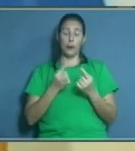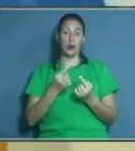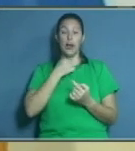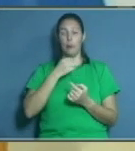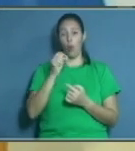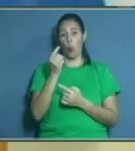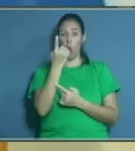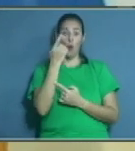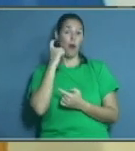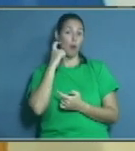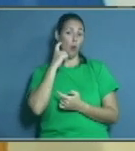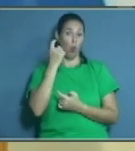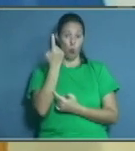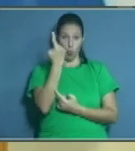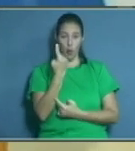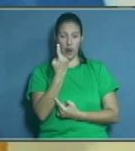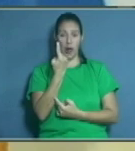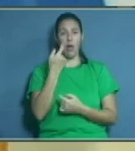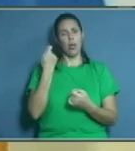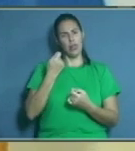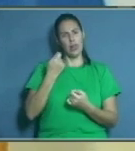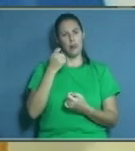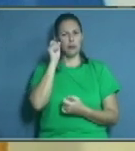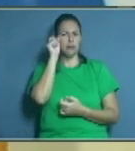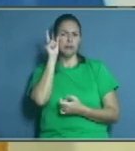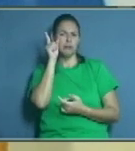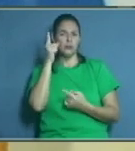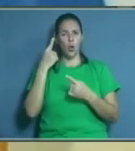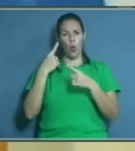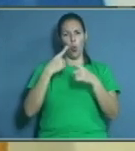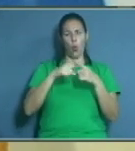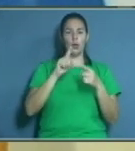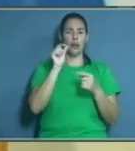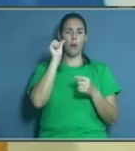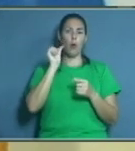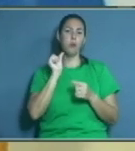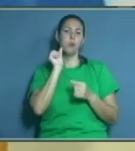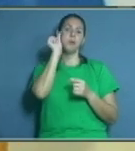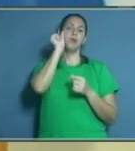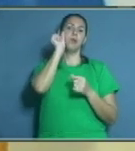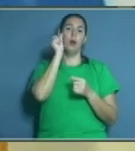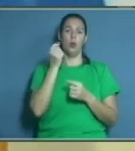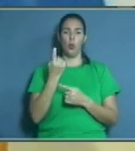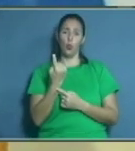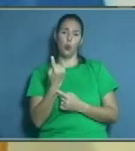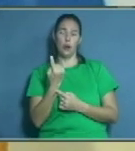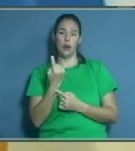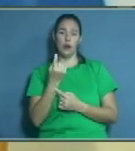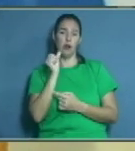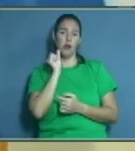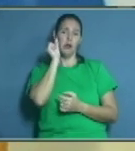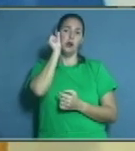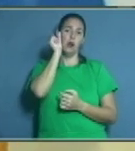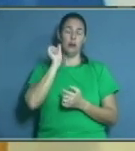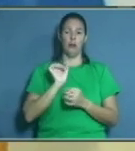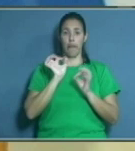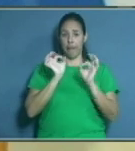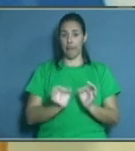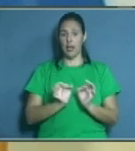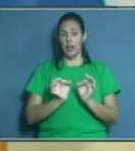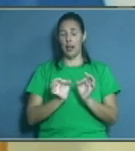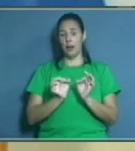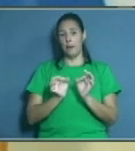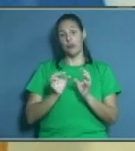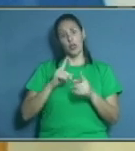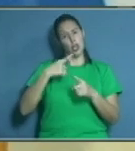falta, por lo general se valoran otras opciones, como es la prótesis fija, como es la implantología, es decir, que hay otras vari